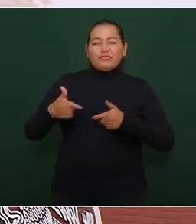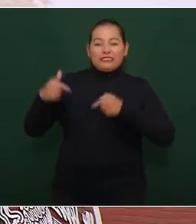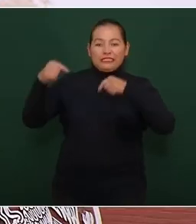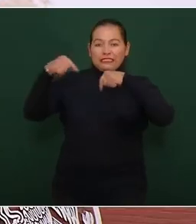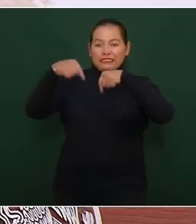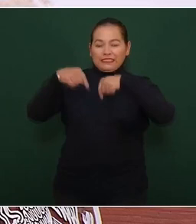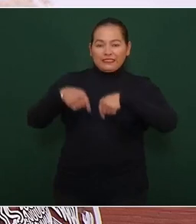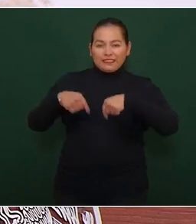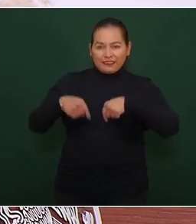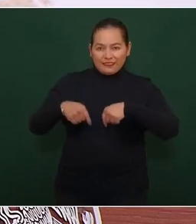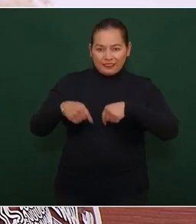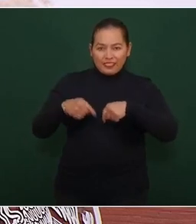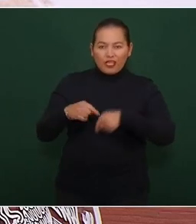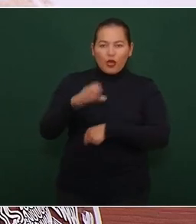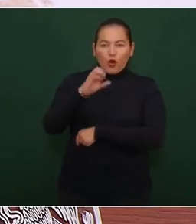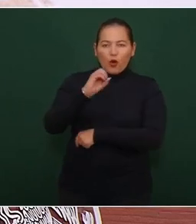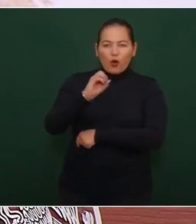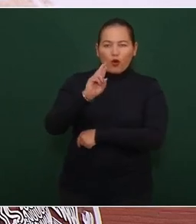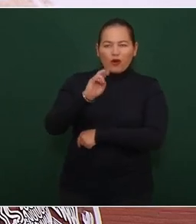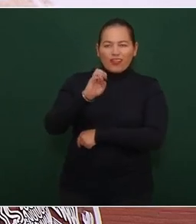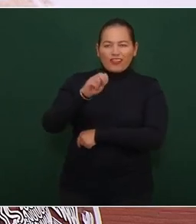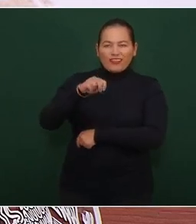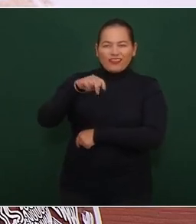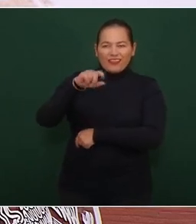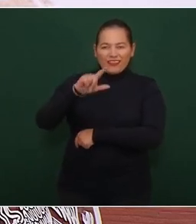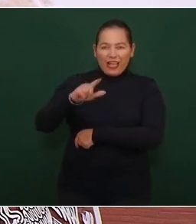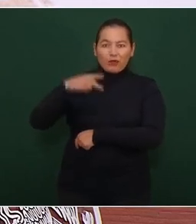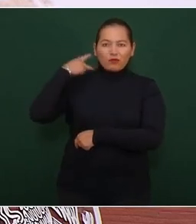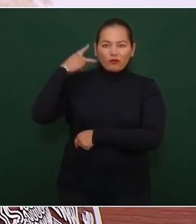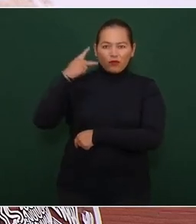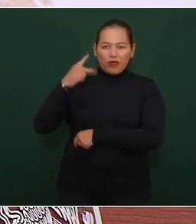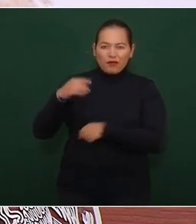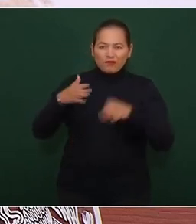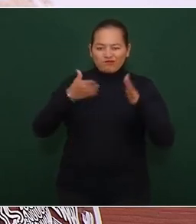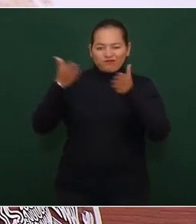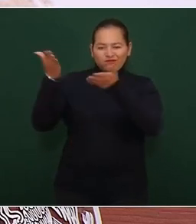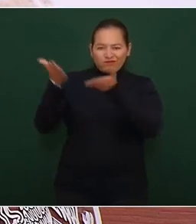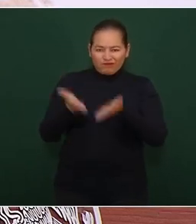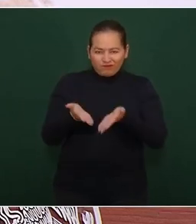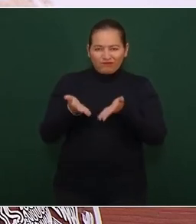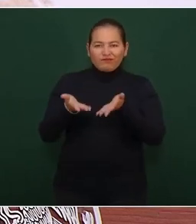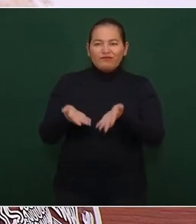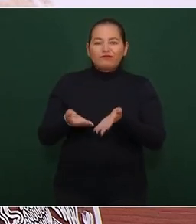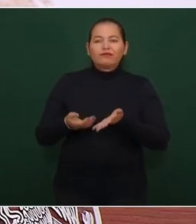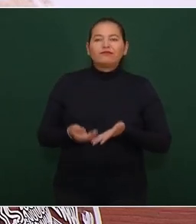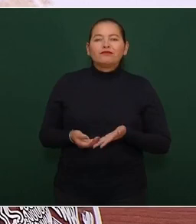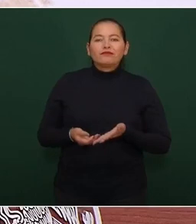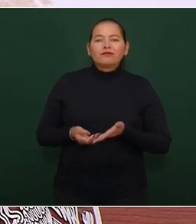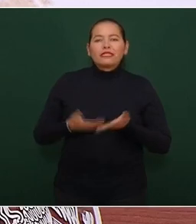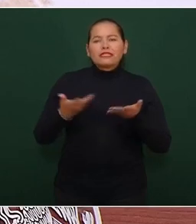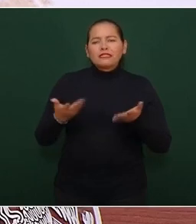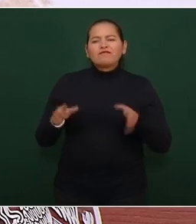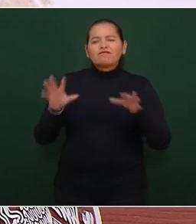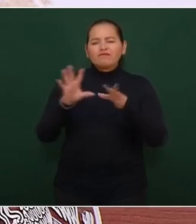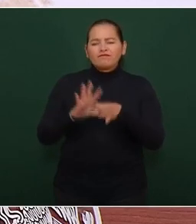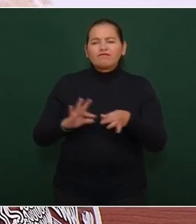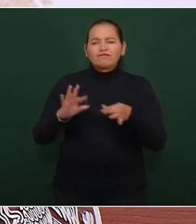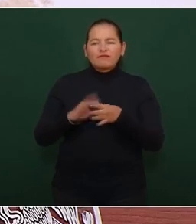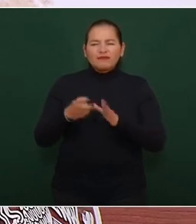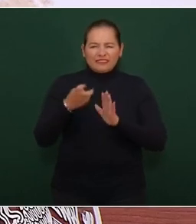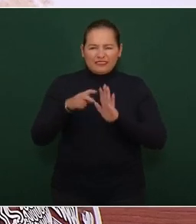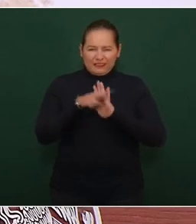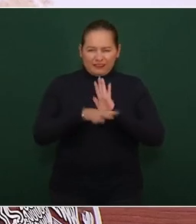esta parte, aquí en Oriental Puebla y también mencionamos lo que se está